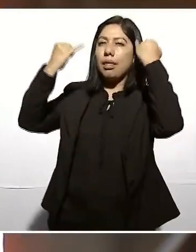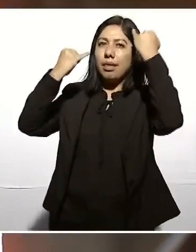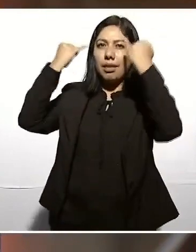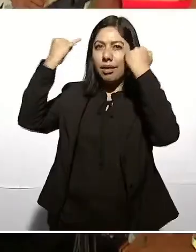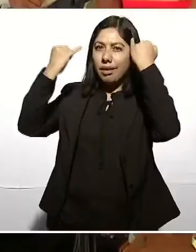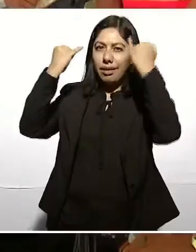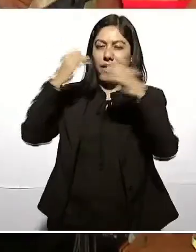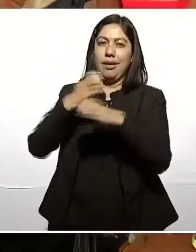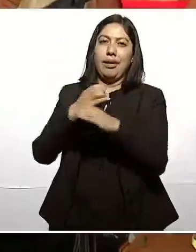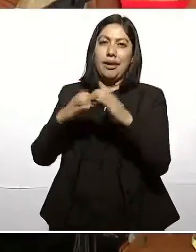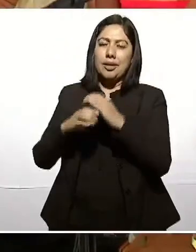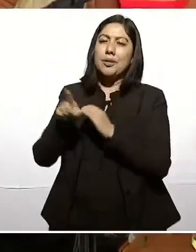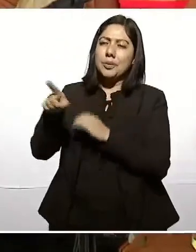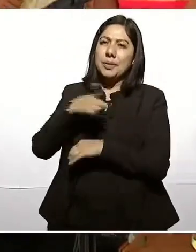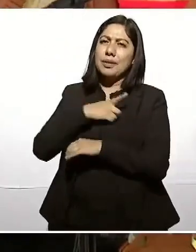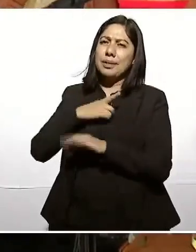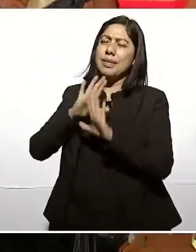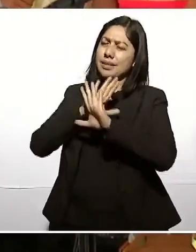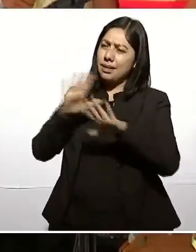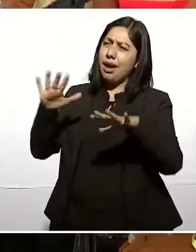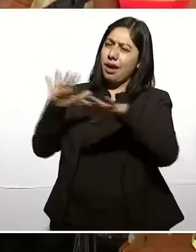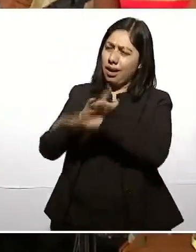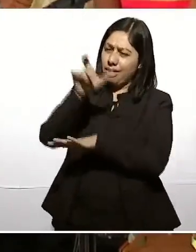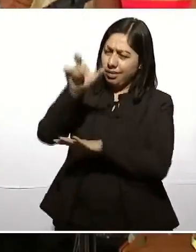relájate.